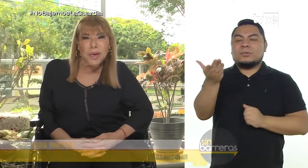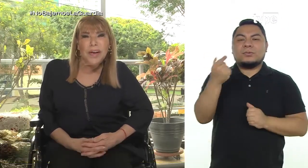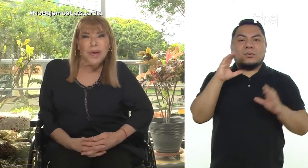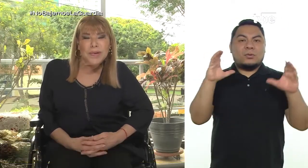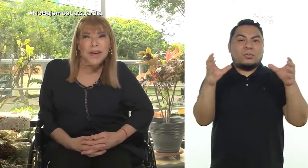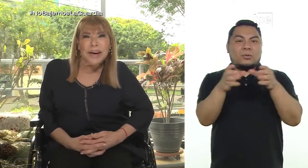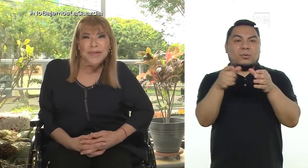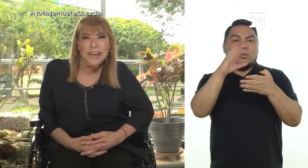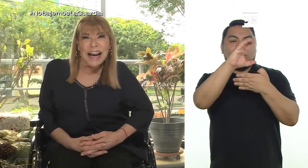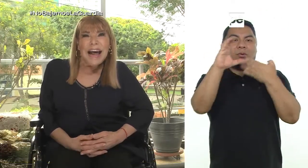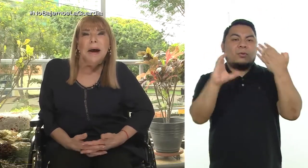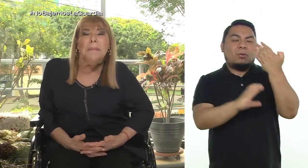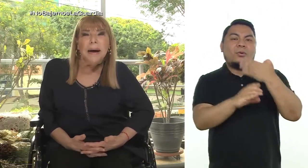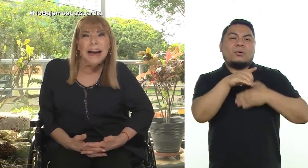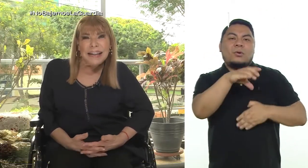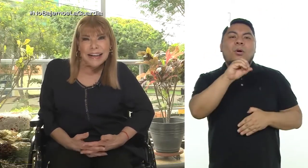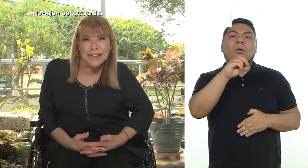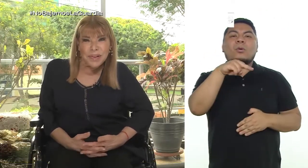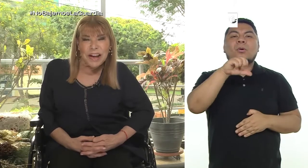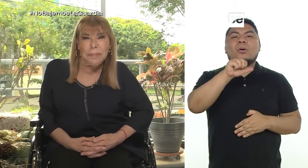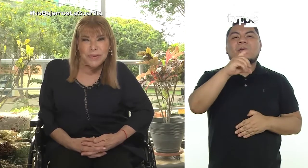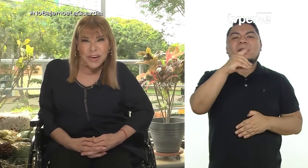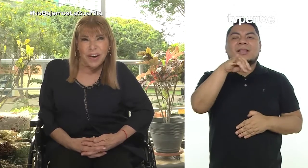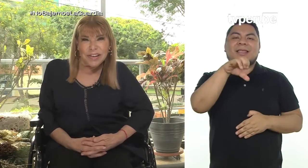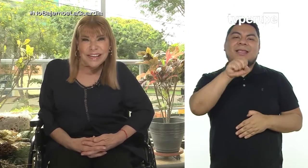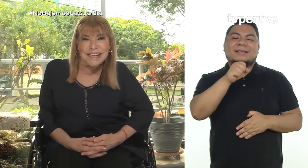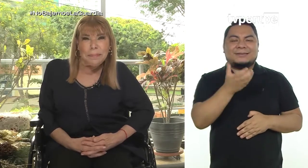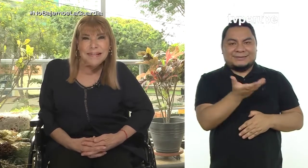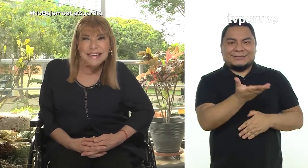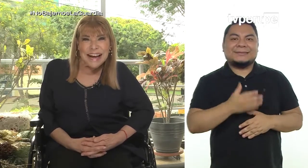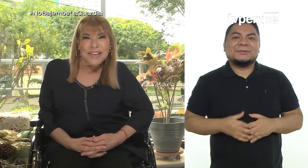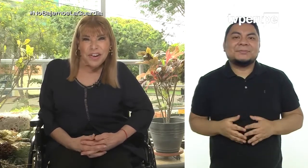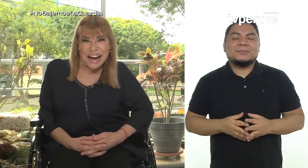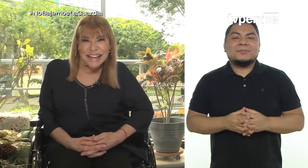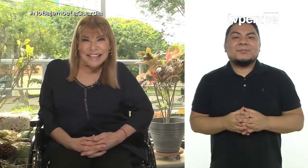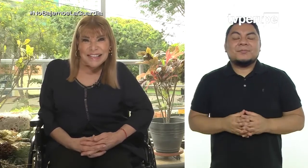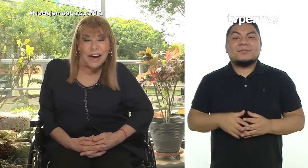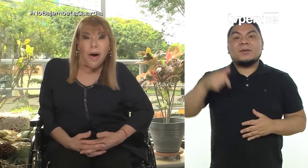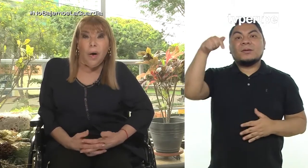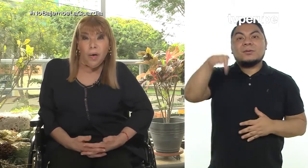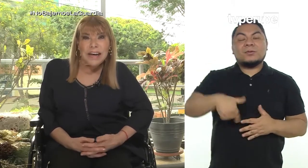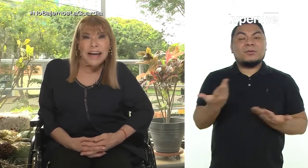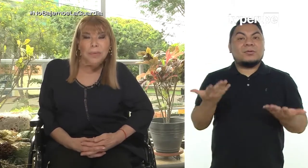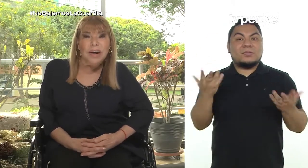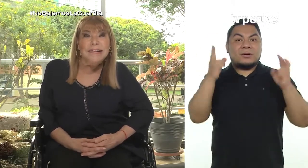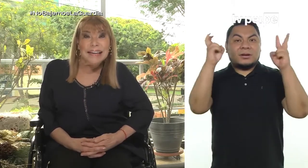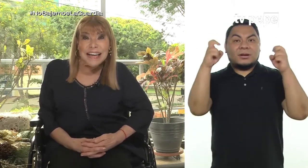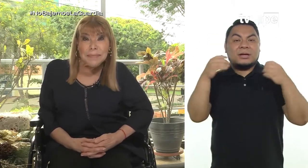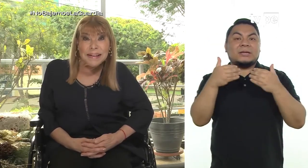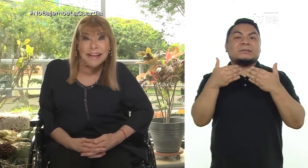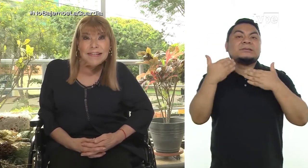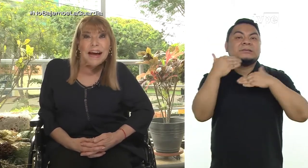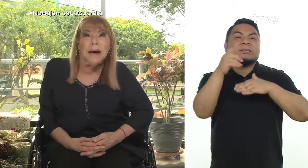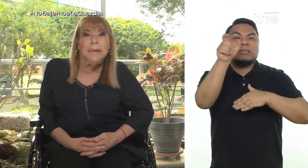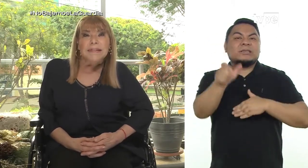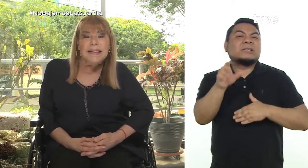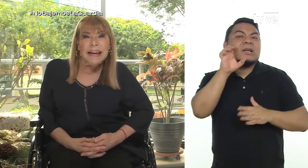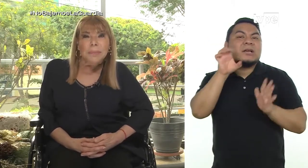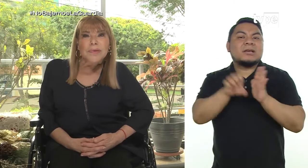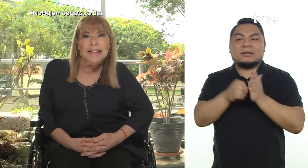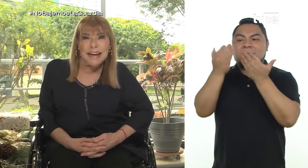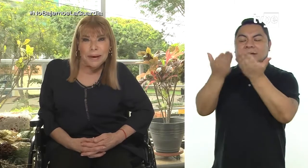coproducción del Consejo Nacional para la Integración de la Persona con Discapacidad con Addis. Hoy en el Bloque Sin Límites